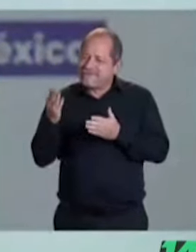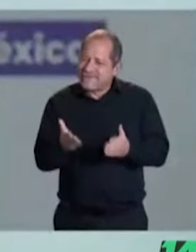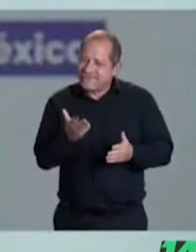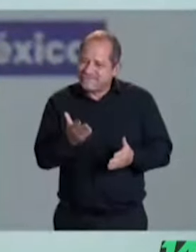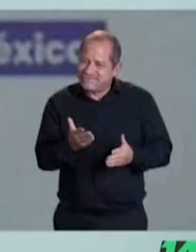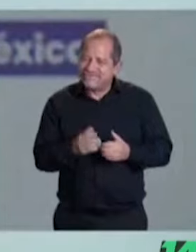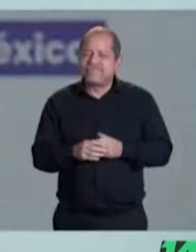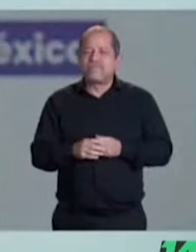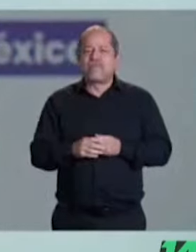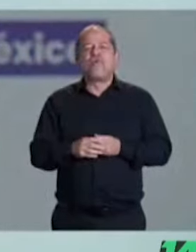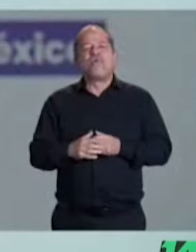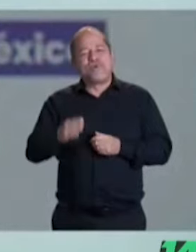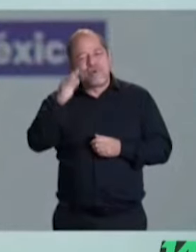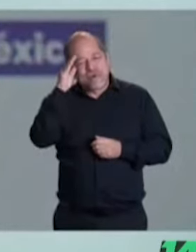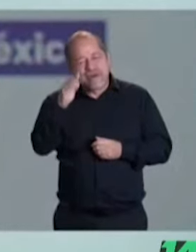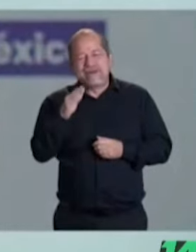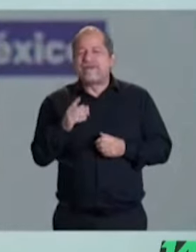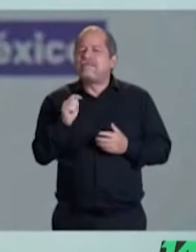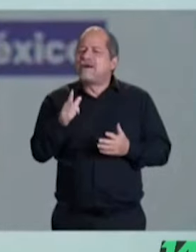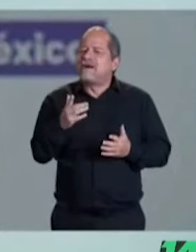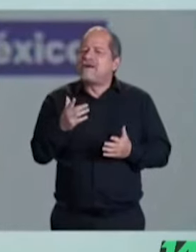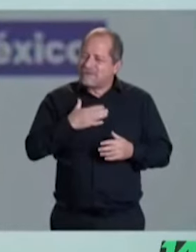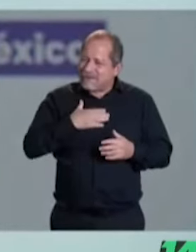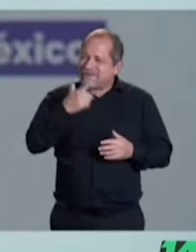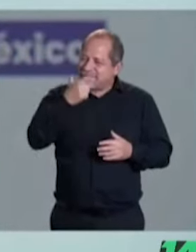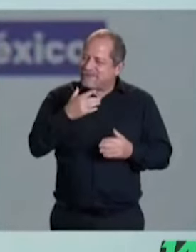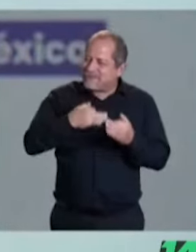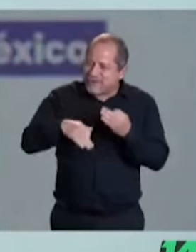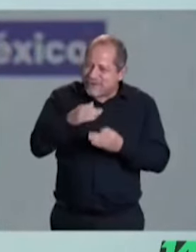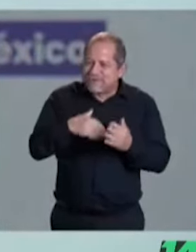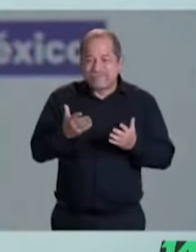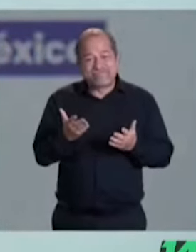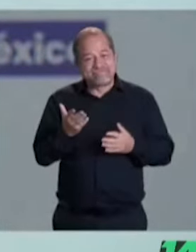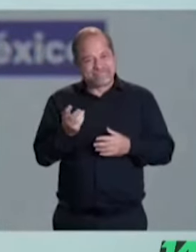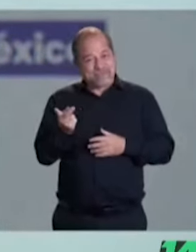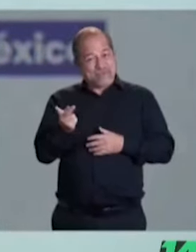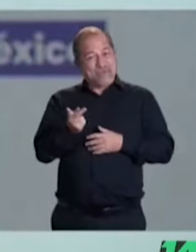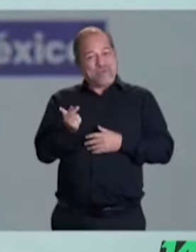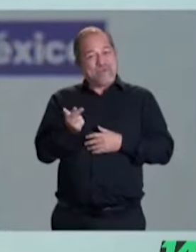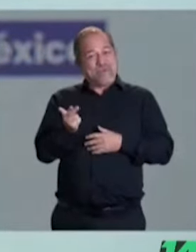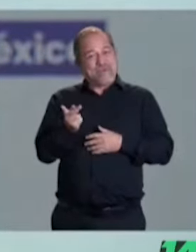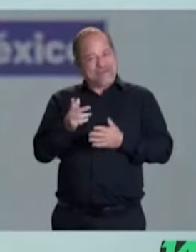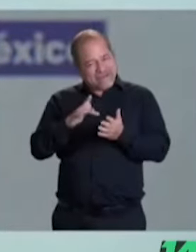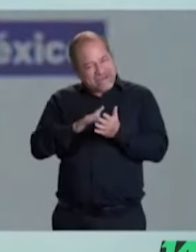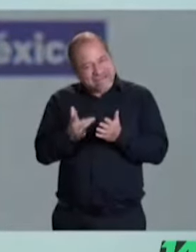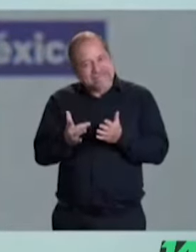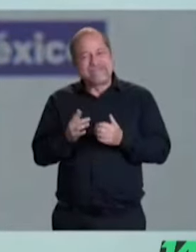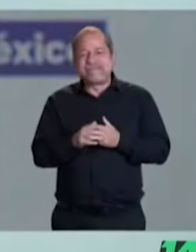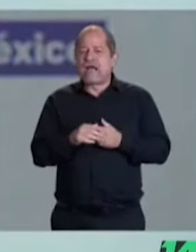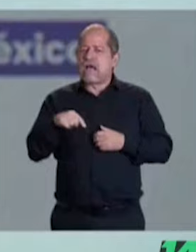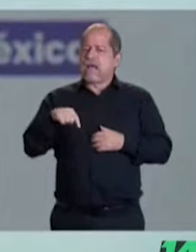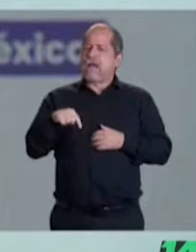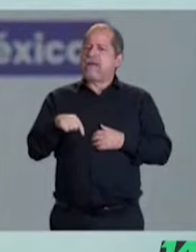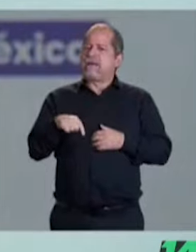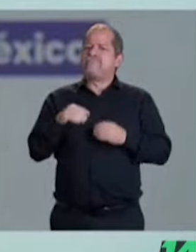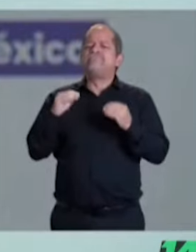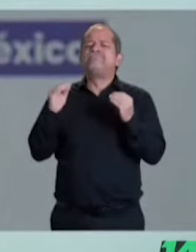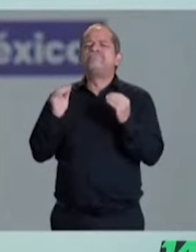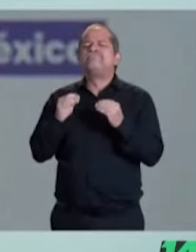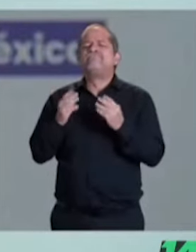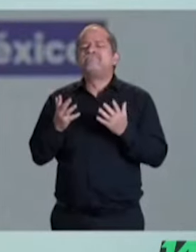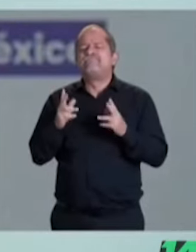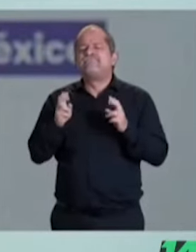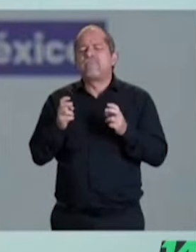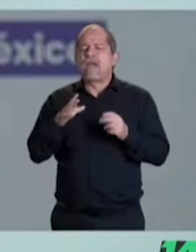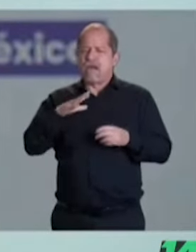todos y a todas. Muchas gracias, Alejandro Adriana. En este debate, nuevamente se van a presentar dos proyectos.